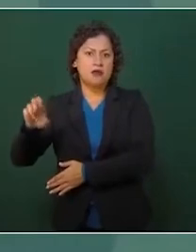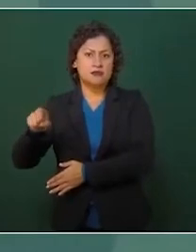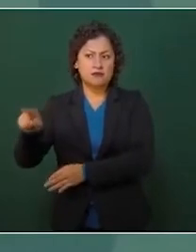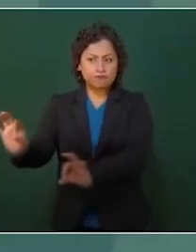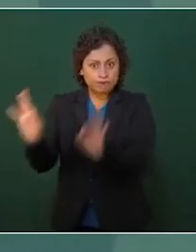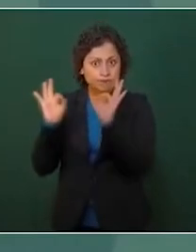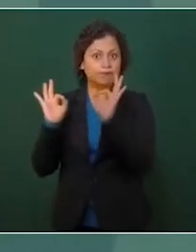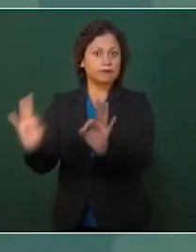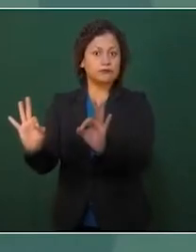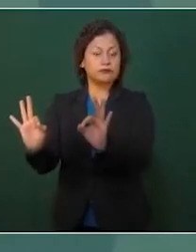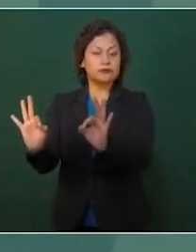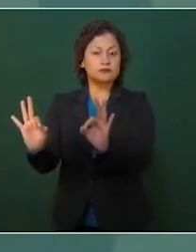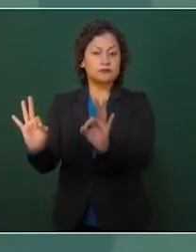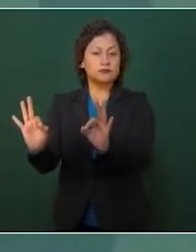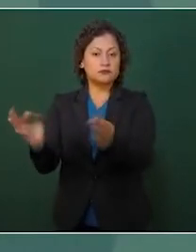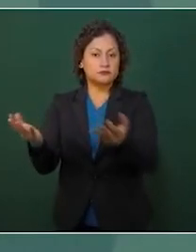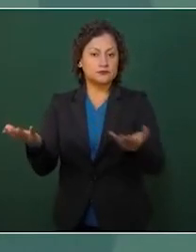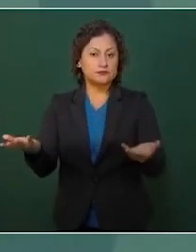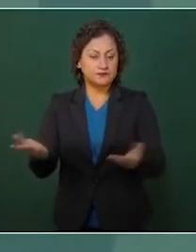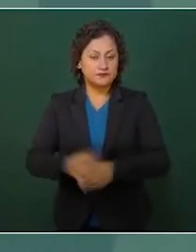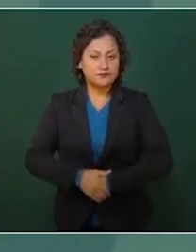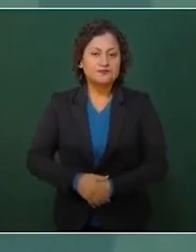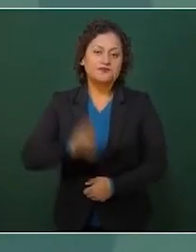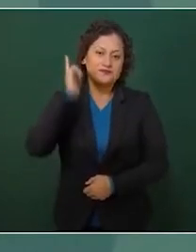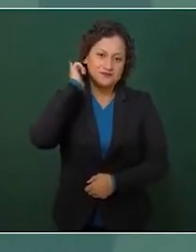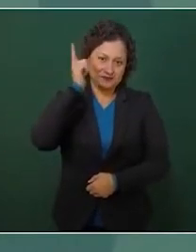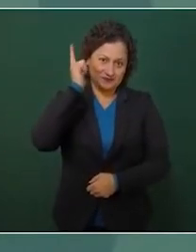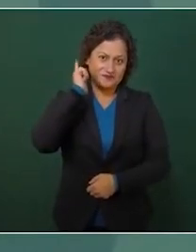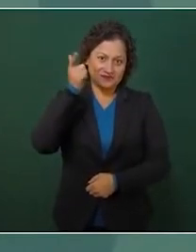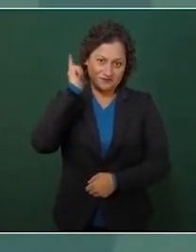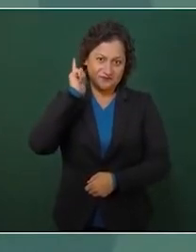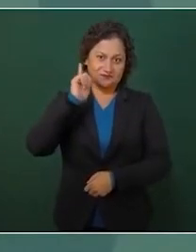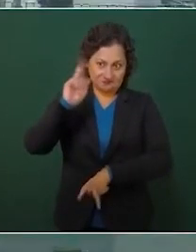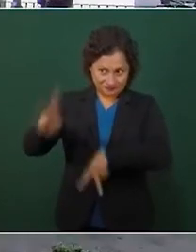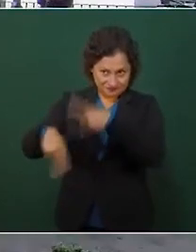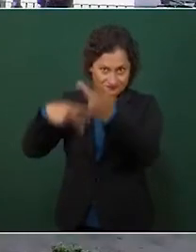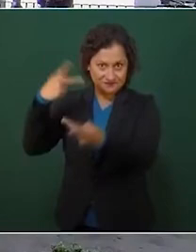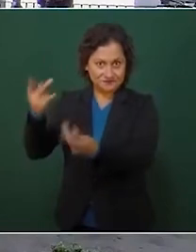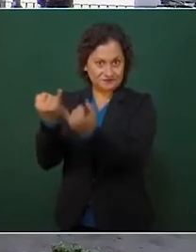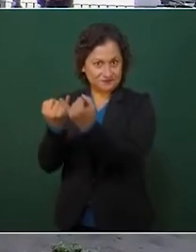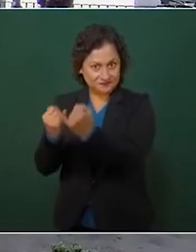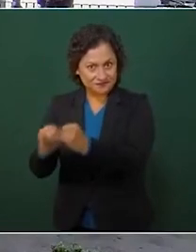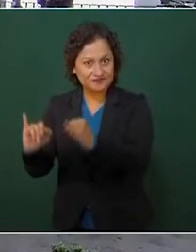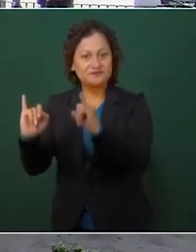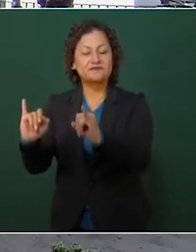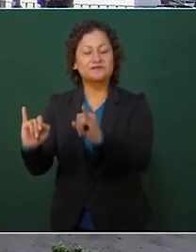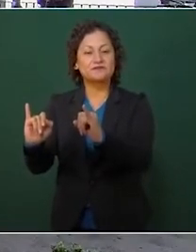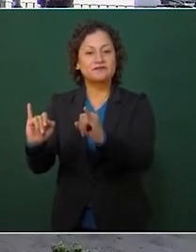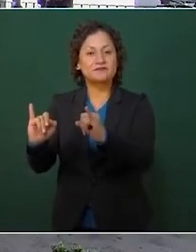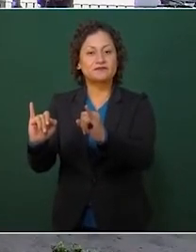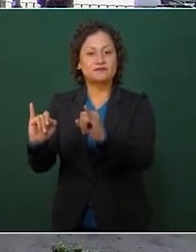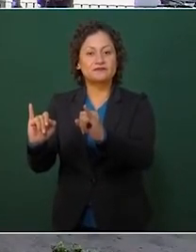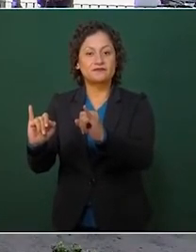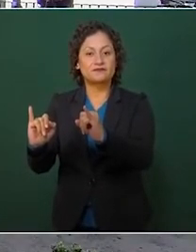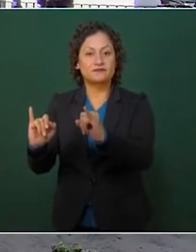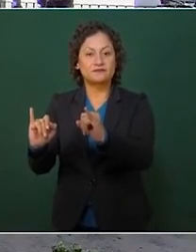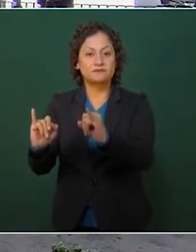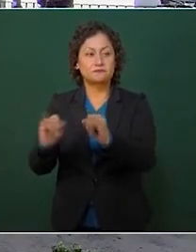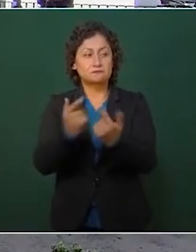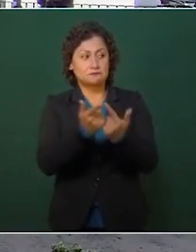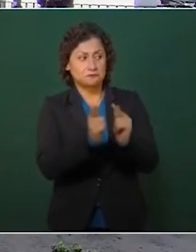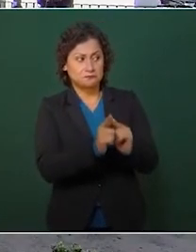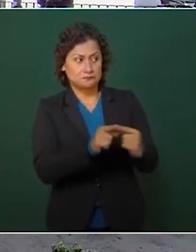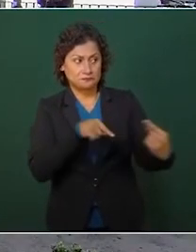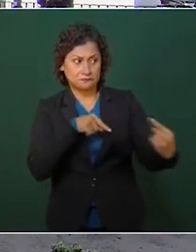Y me gustaría que fueran los adversarios.